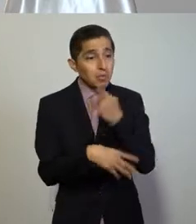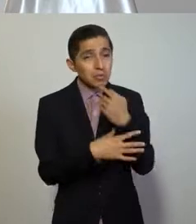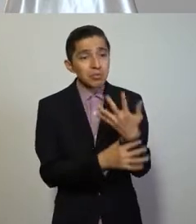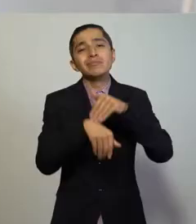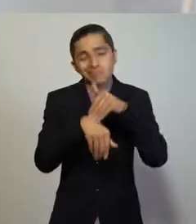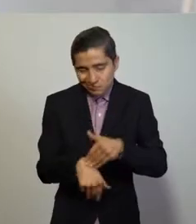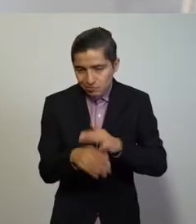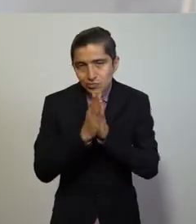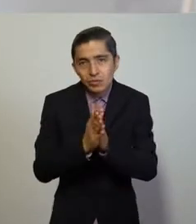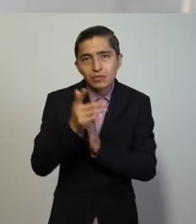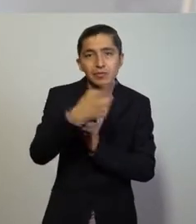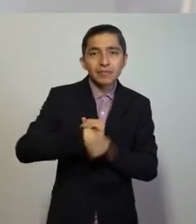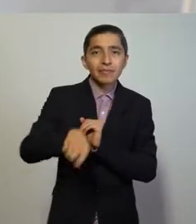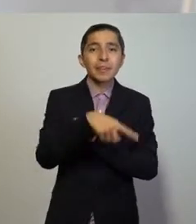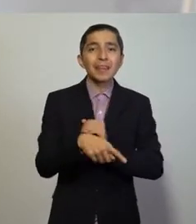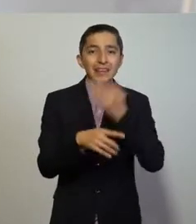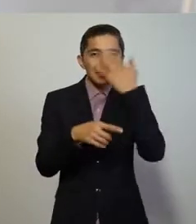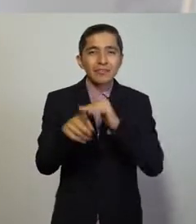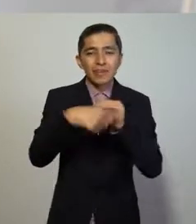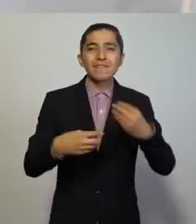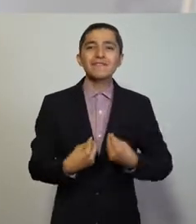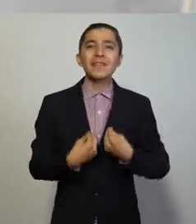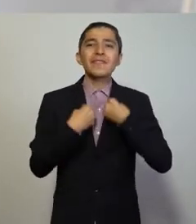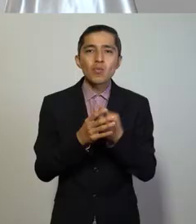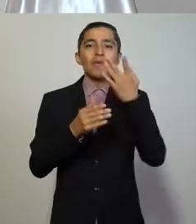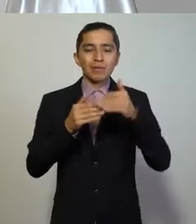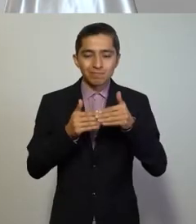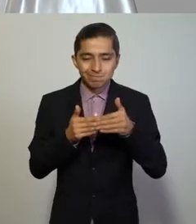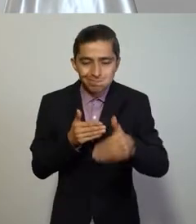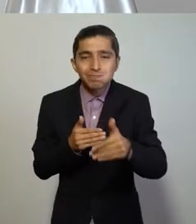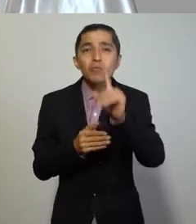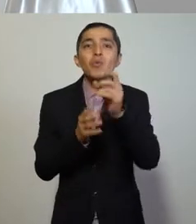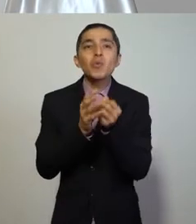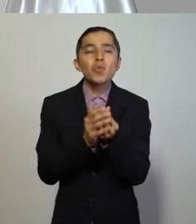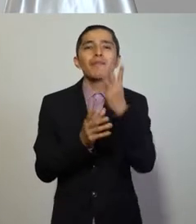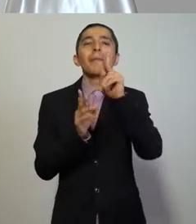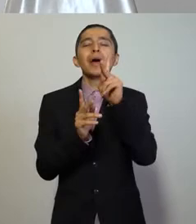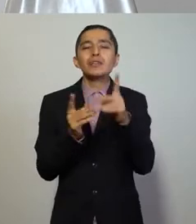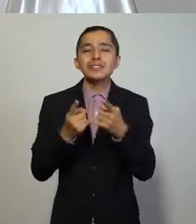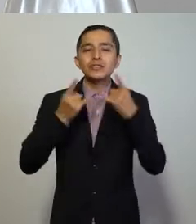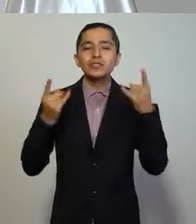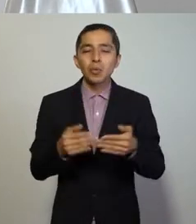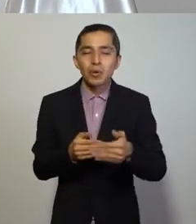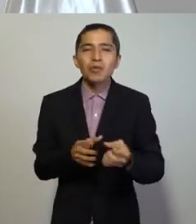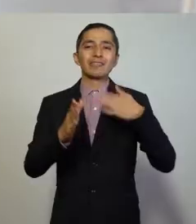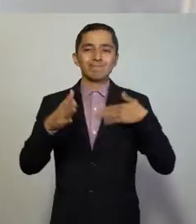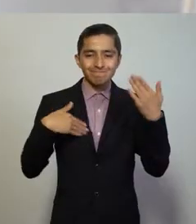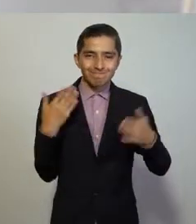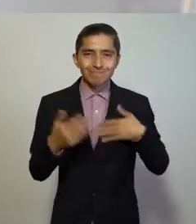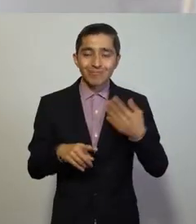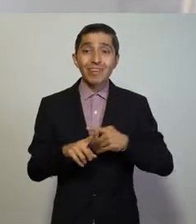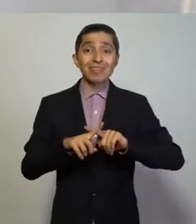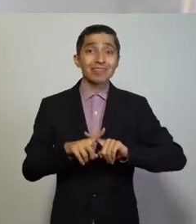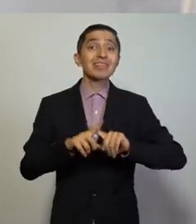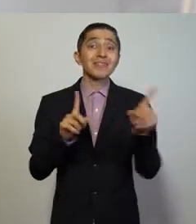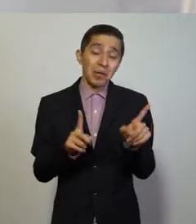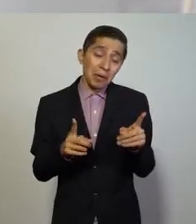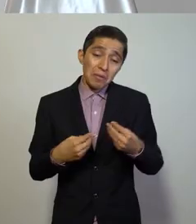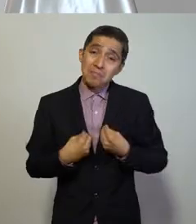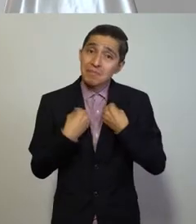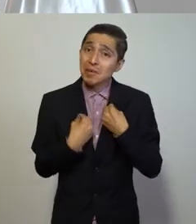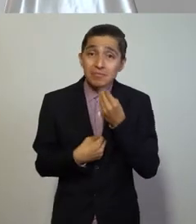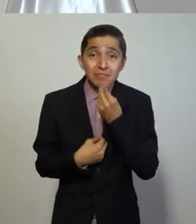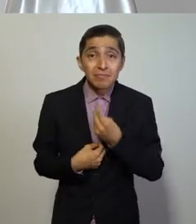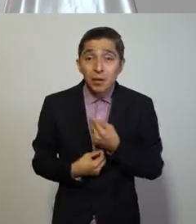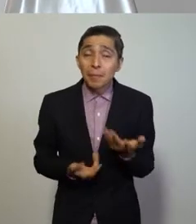sanitarias. Tenemos que asimilar que vivimos una nueva etapa, una nueva era, una nueva convivencia, una realidad distinta.